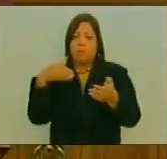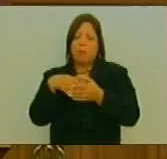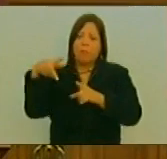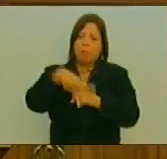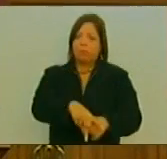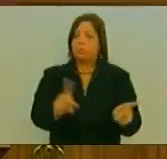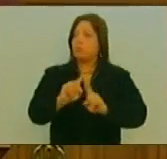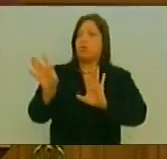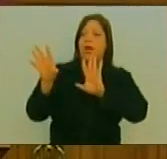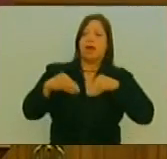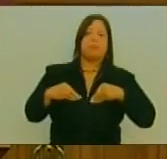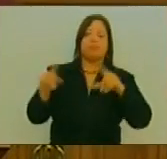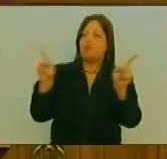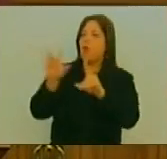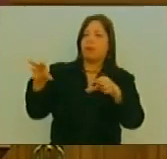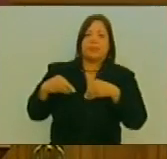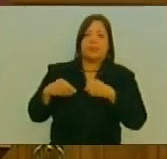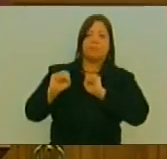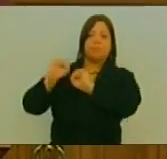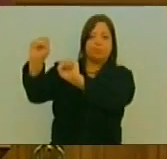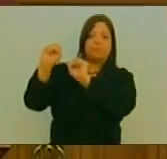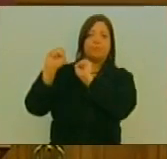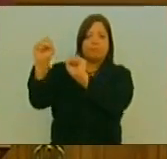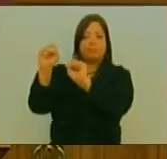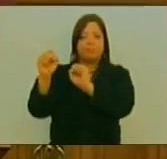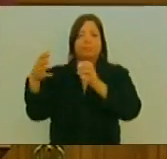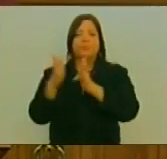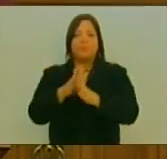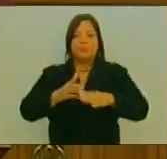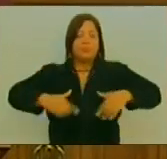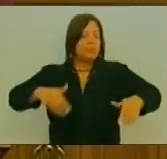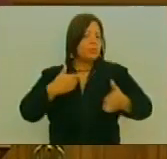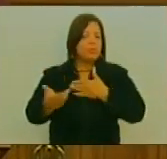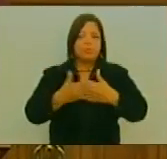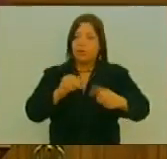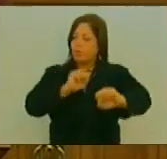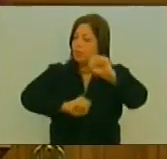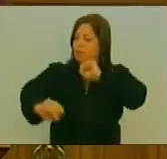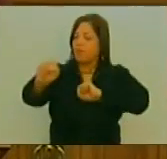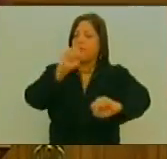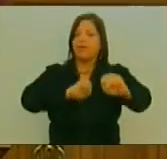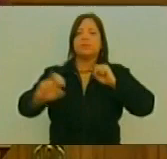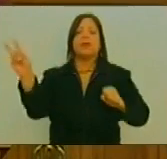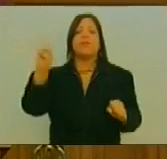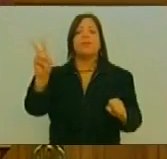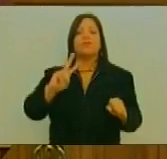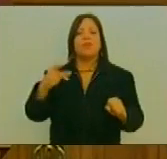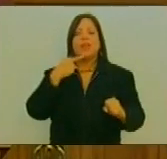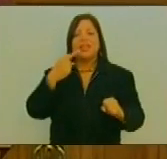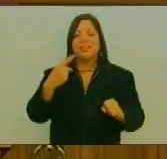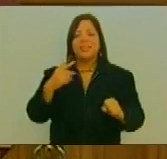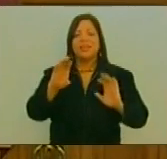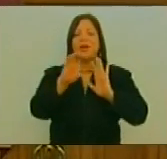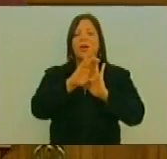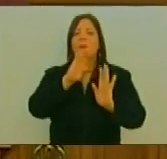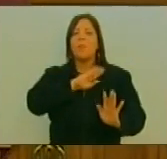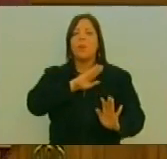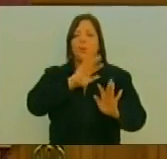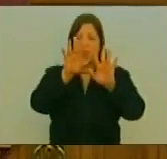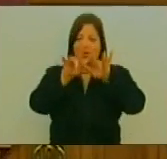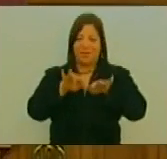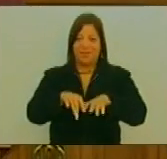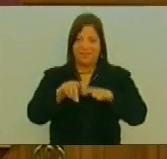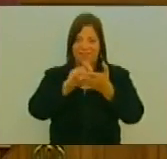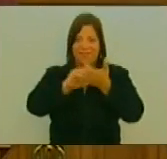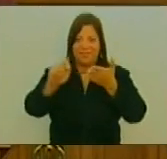Norteamericano Y La Disposición De Lucha En El Terreno Que Sea Necesario Como Lo Dice La Propia Declaración